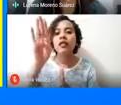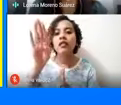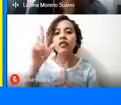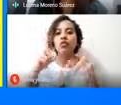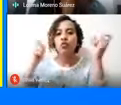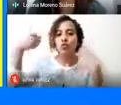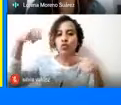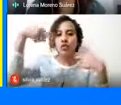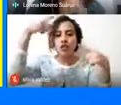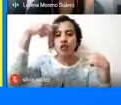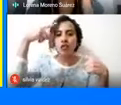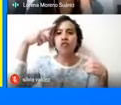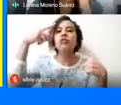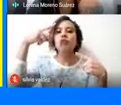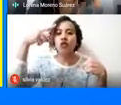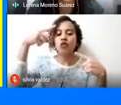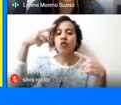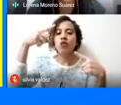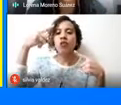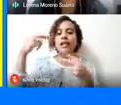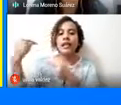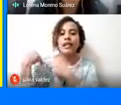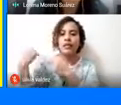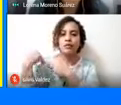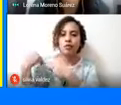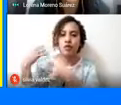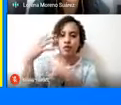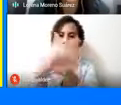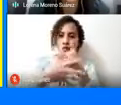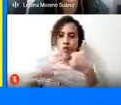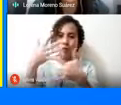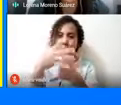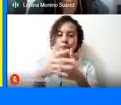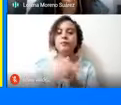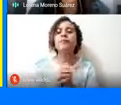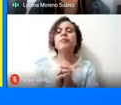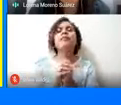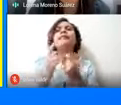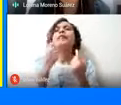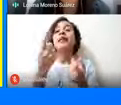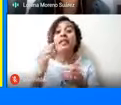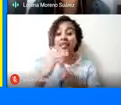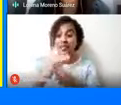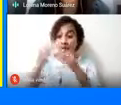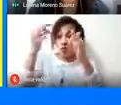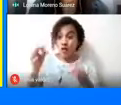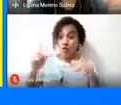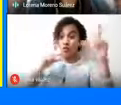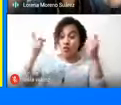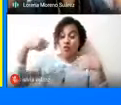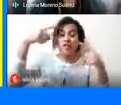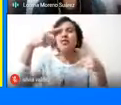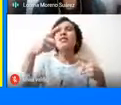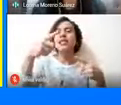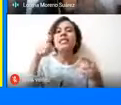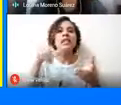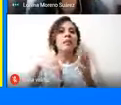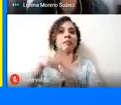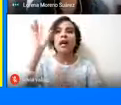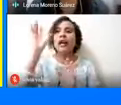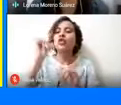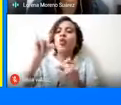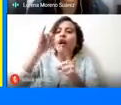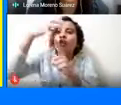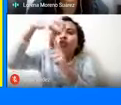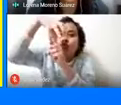consolidación del turismo responsable en Colombia. Digamos que la seguridad turística es como la gran sombrilla